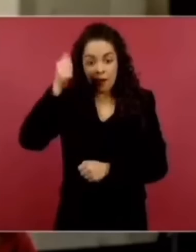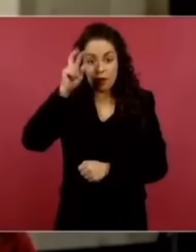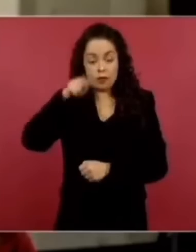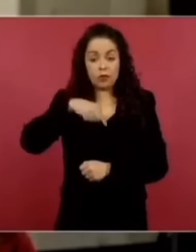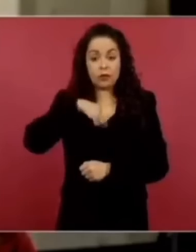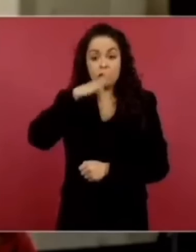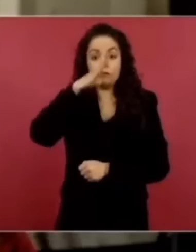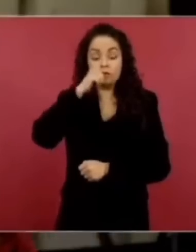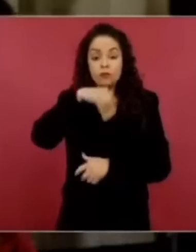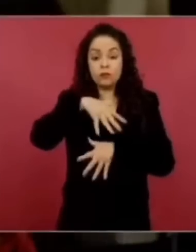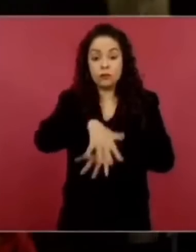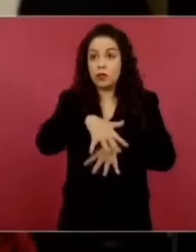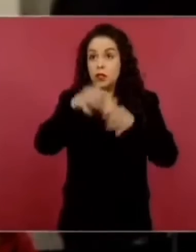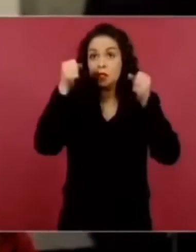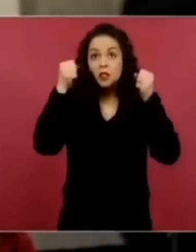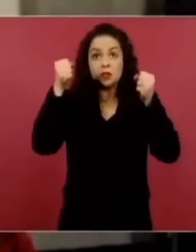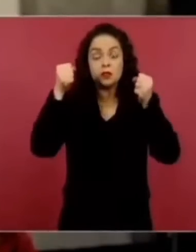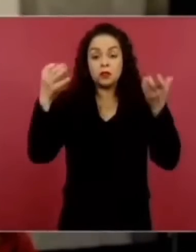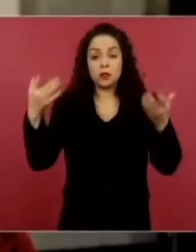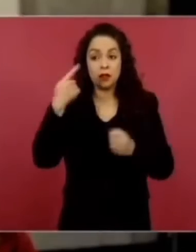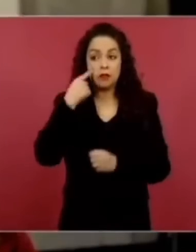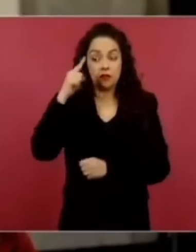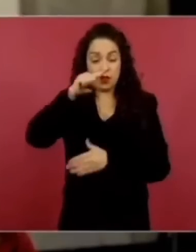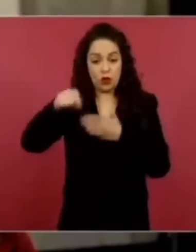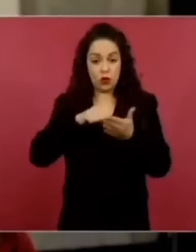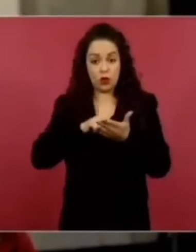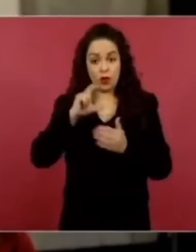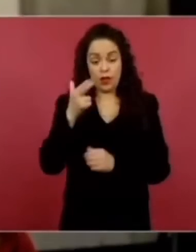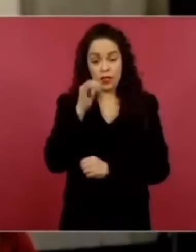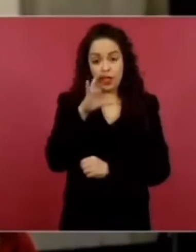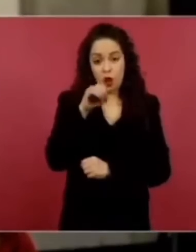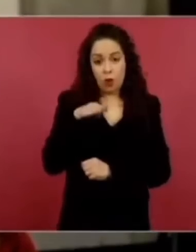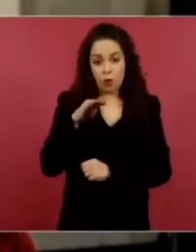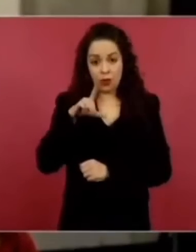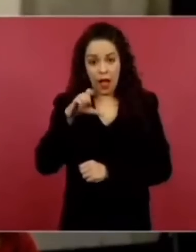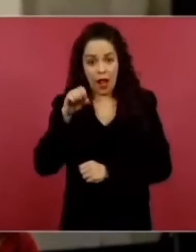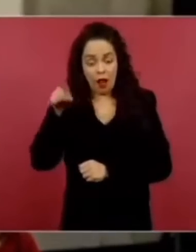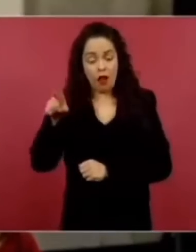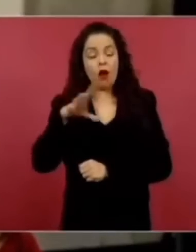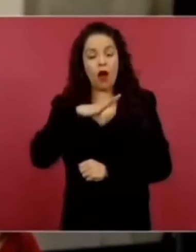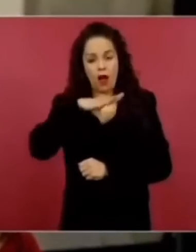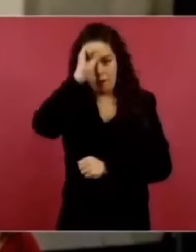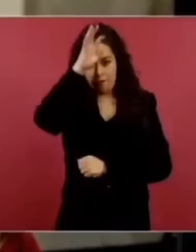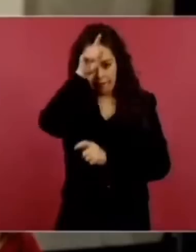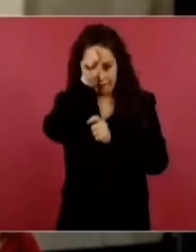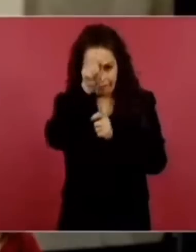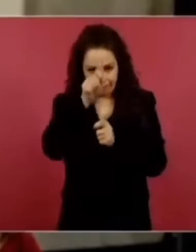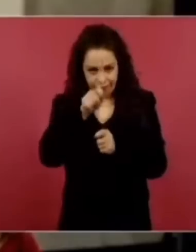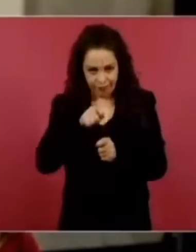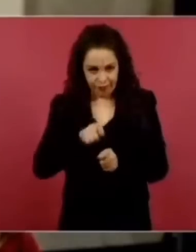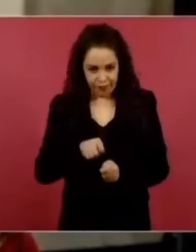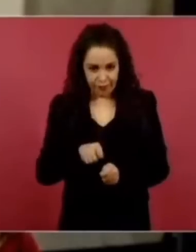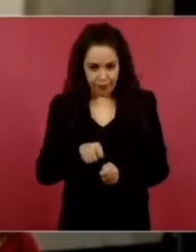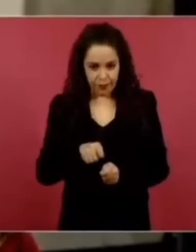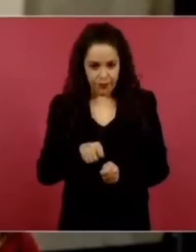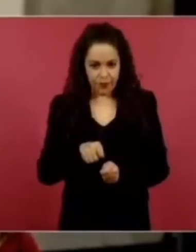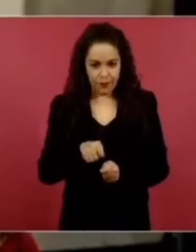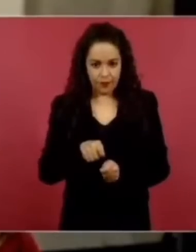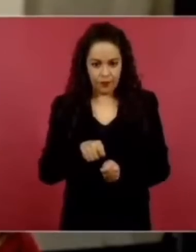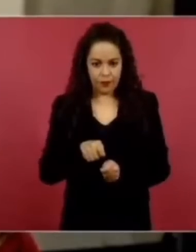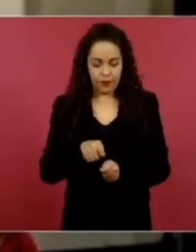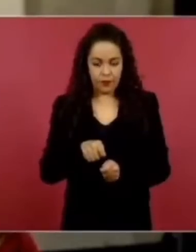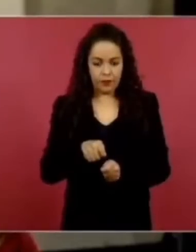Está esta minera en Chico Muselo, que aunque ya está suspendida, hasta donde tenemos